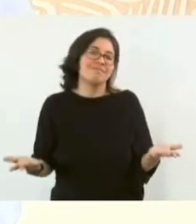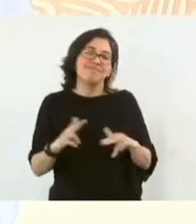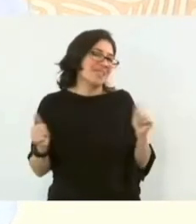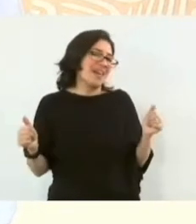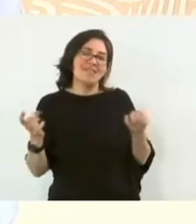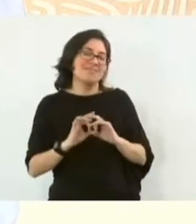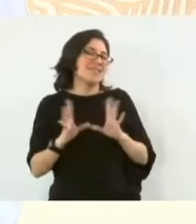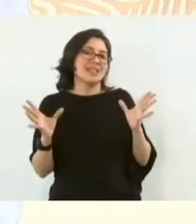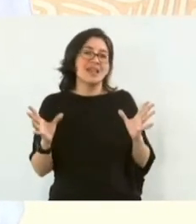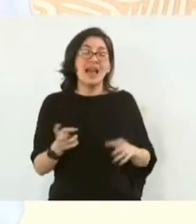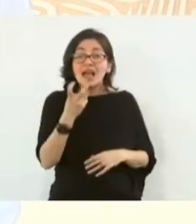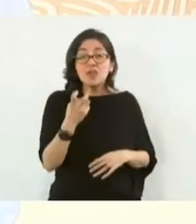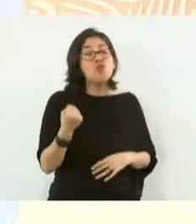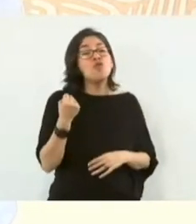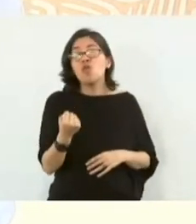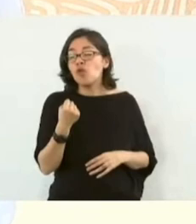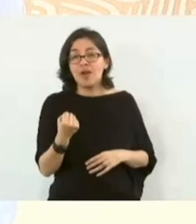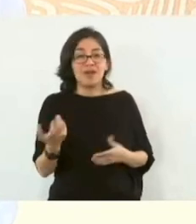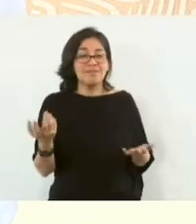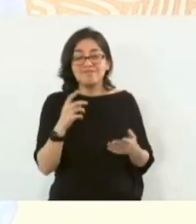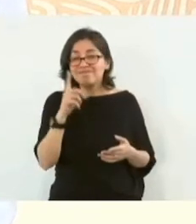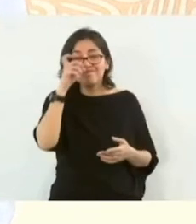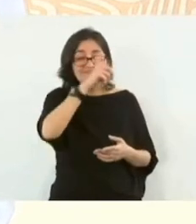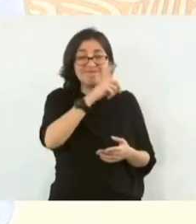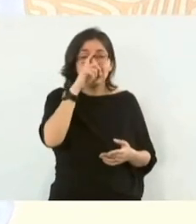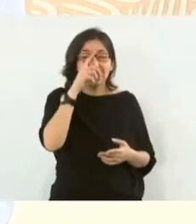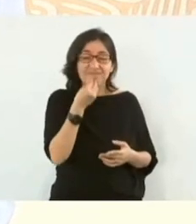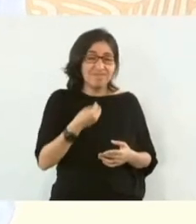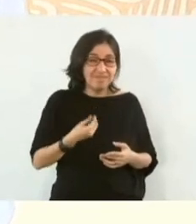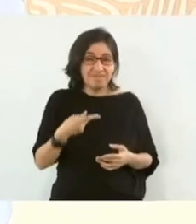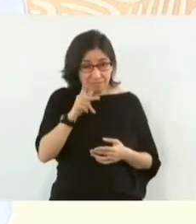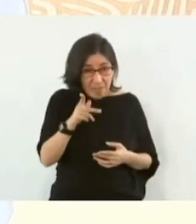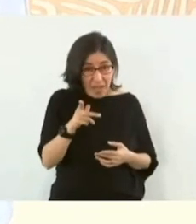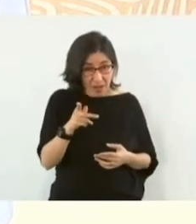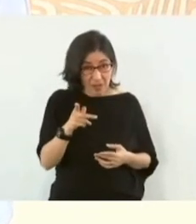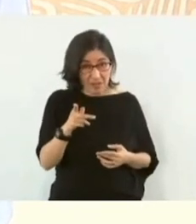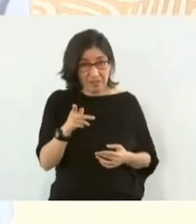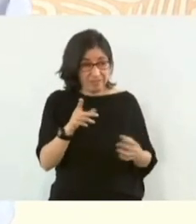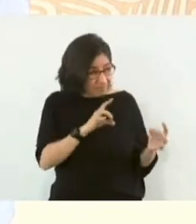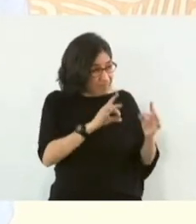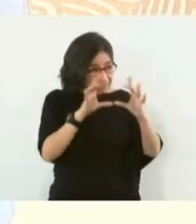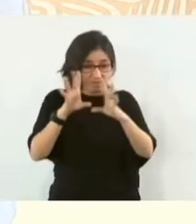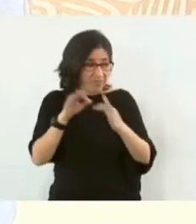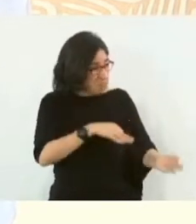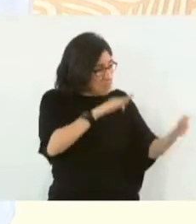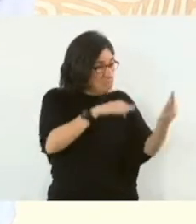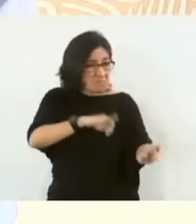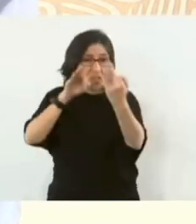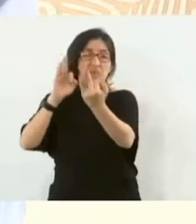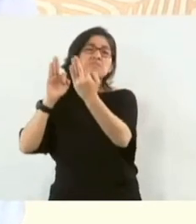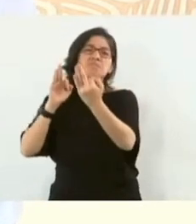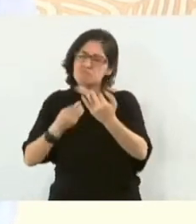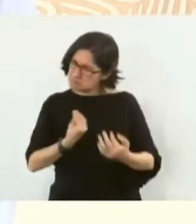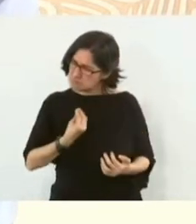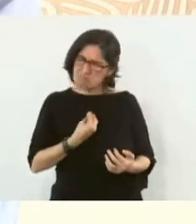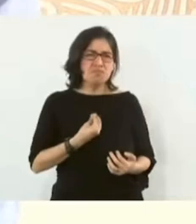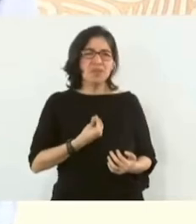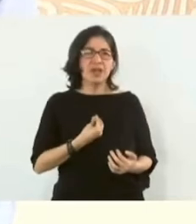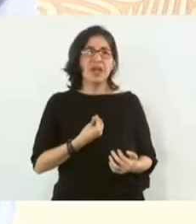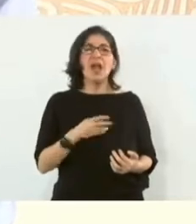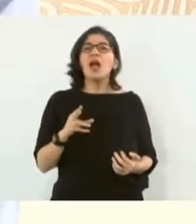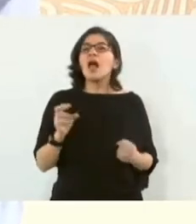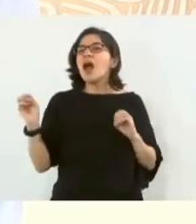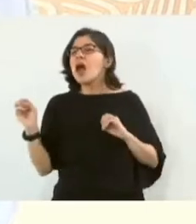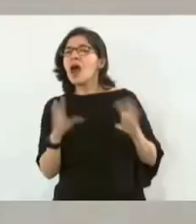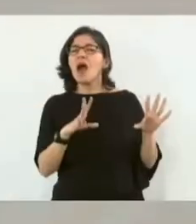Ha sido fuerte, pero estamos enfrentando esta adversidad, este desafío, sin dejar de ir